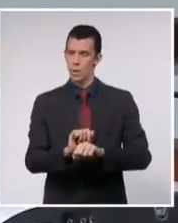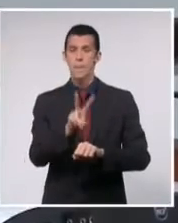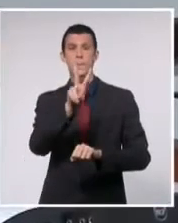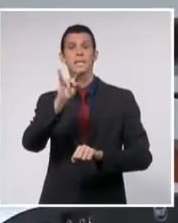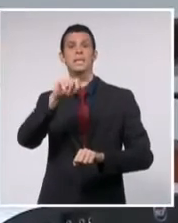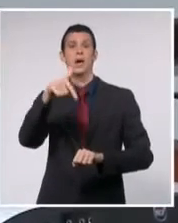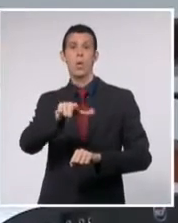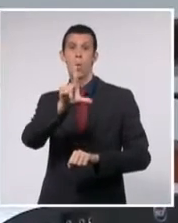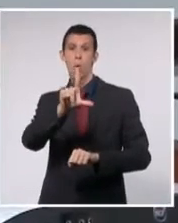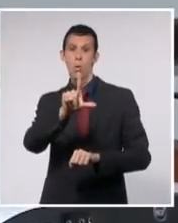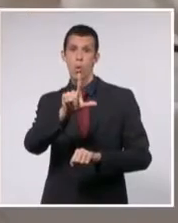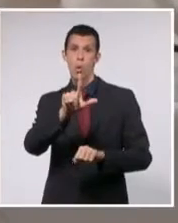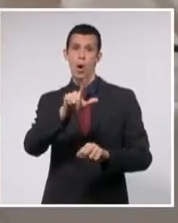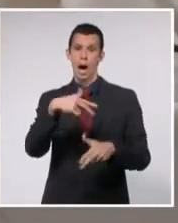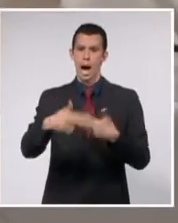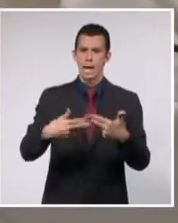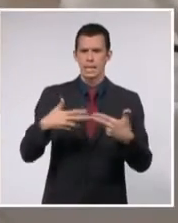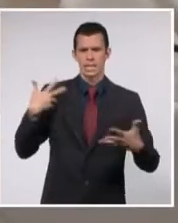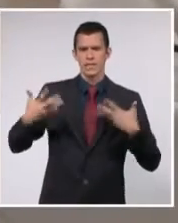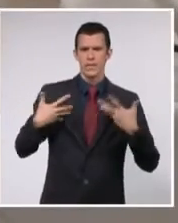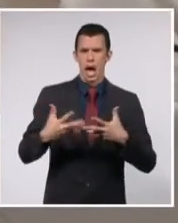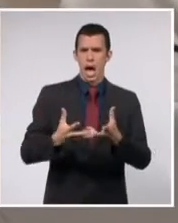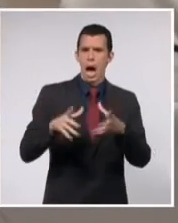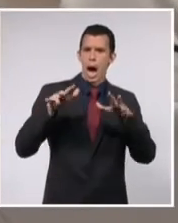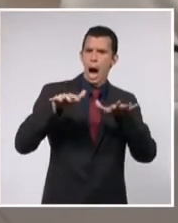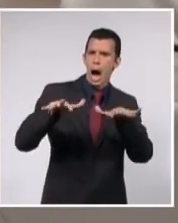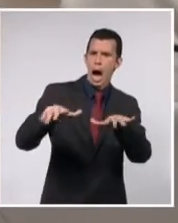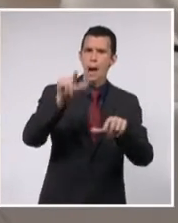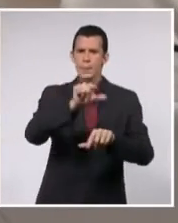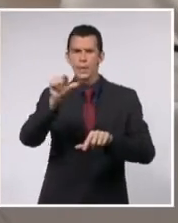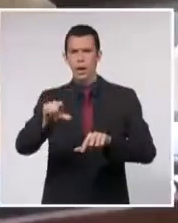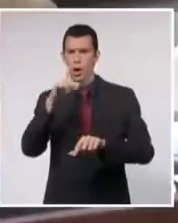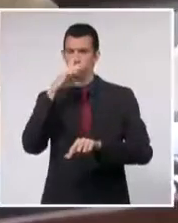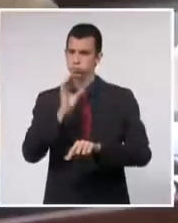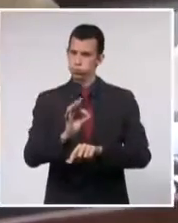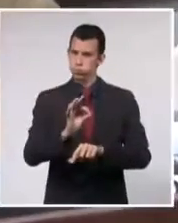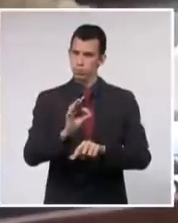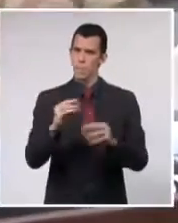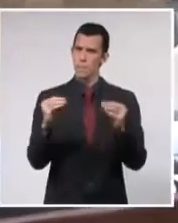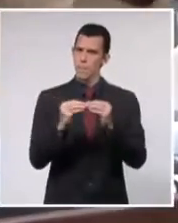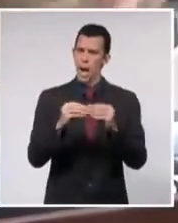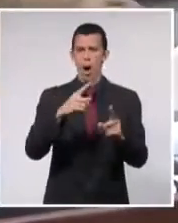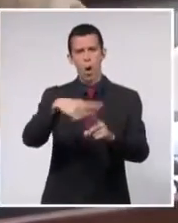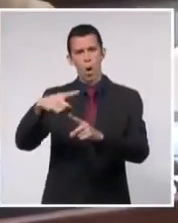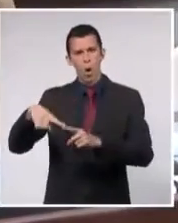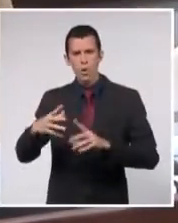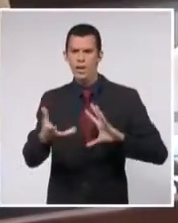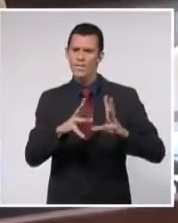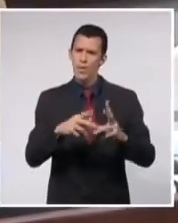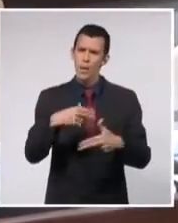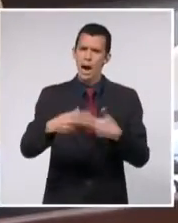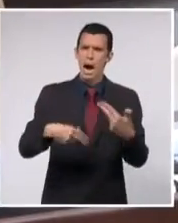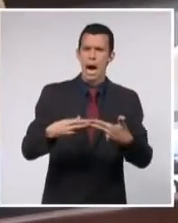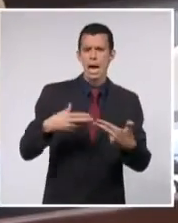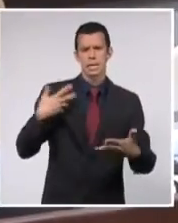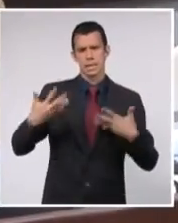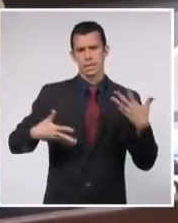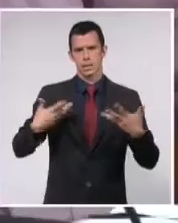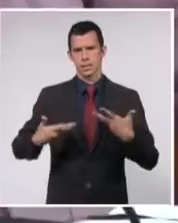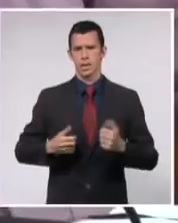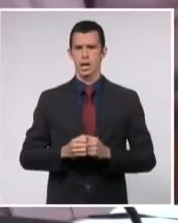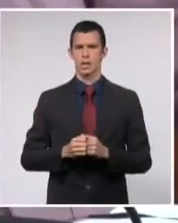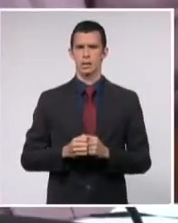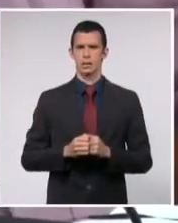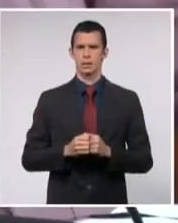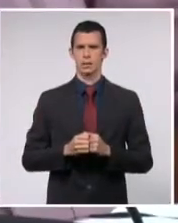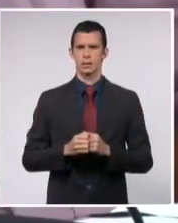y en su lugar promover actividades acordes con la situación epidemiológica que presenta el país, tal como hicimos el